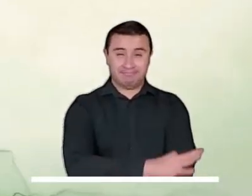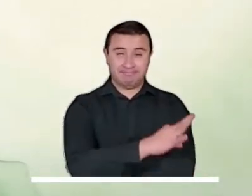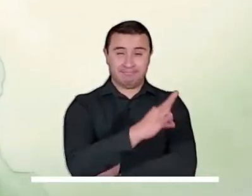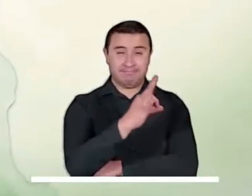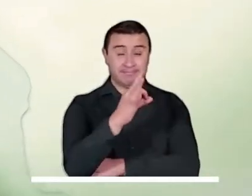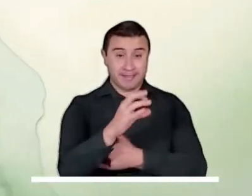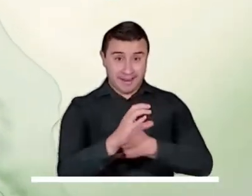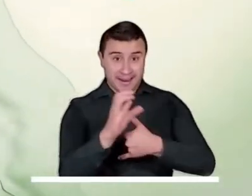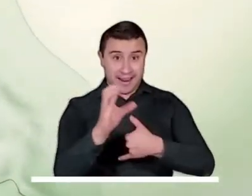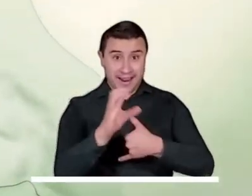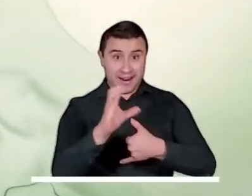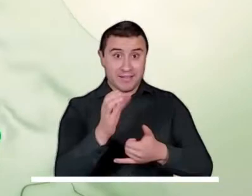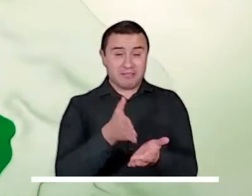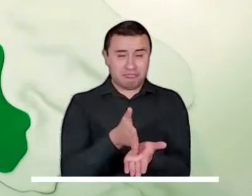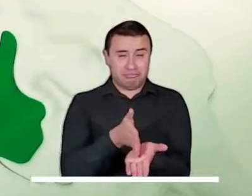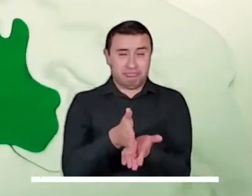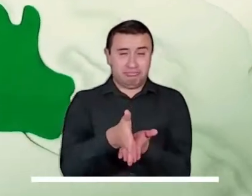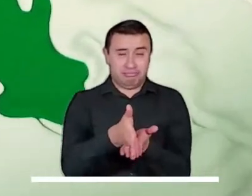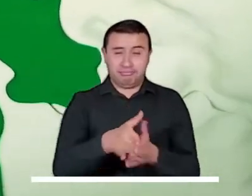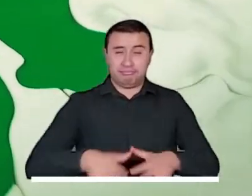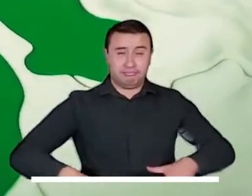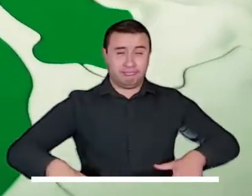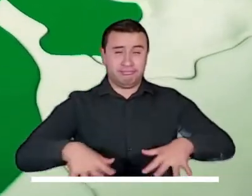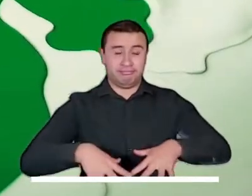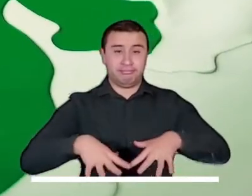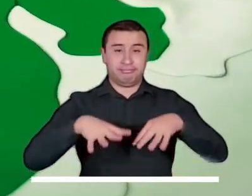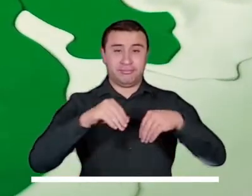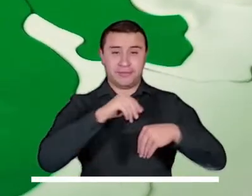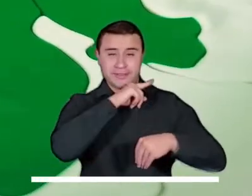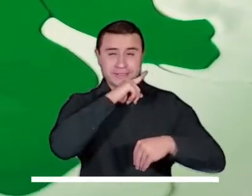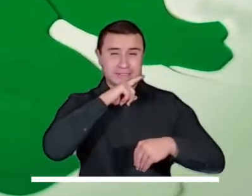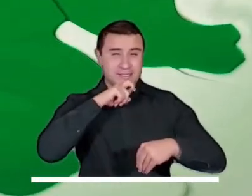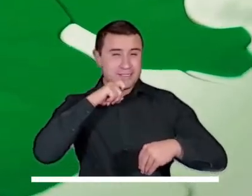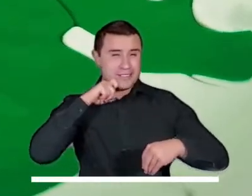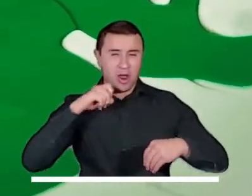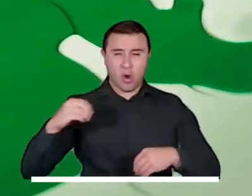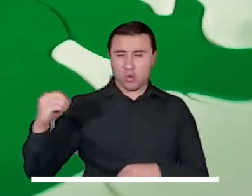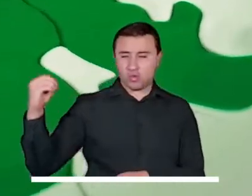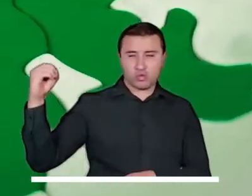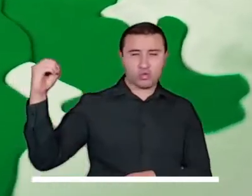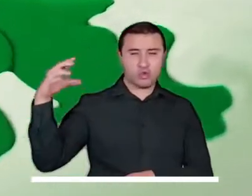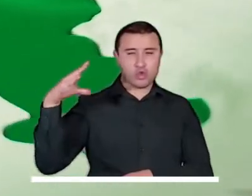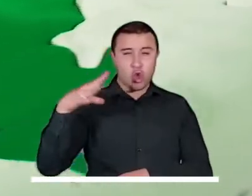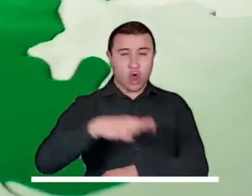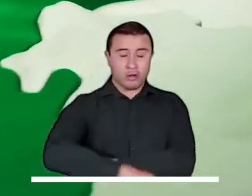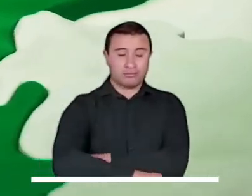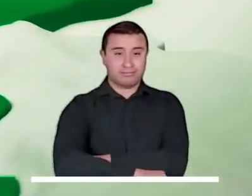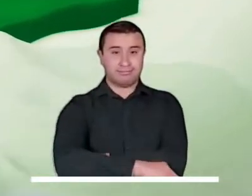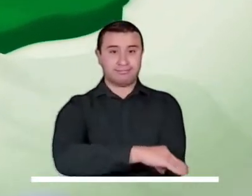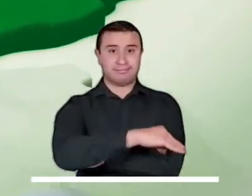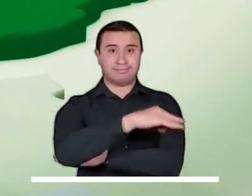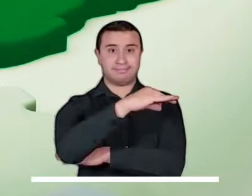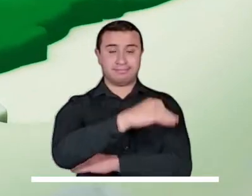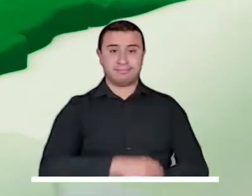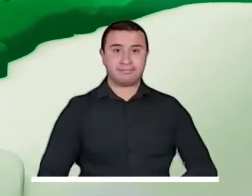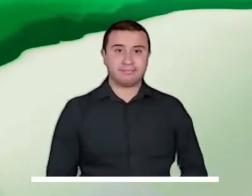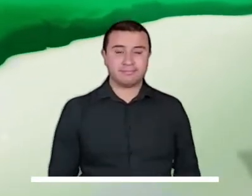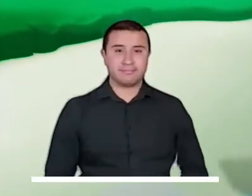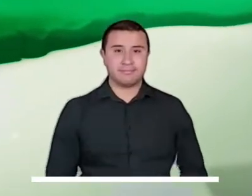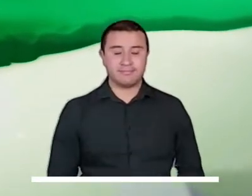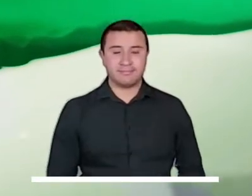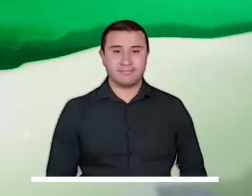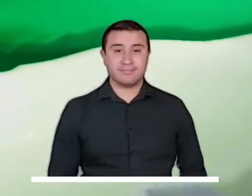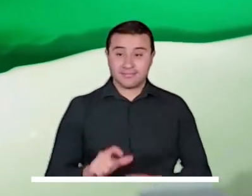Durante las primeras horas del día persistirá el tiempo seco en el norte del país, donde se estiman condiciones despejadas y soleadas durante la jornada.